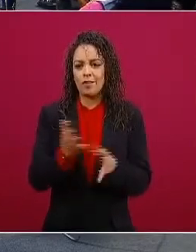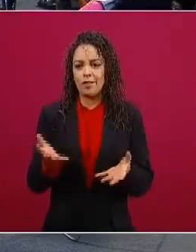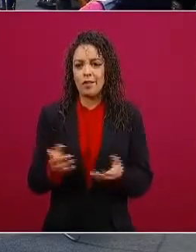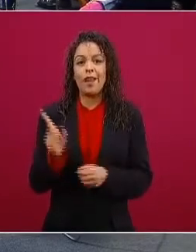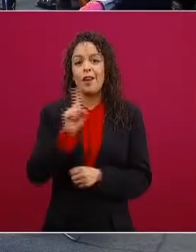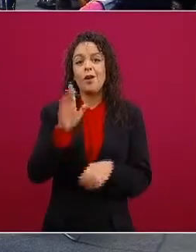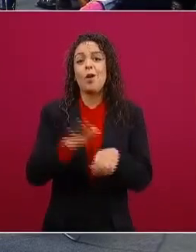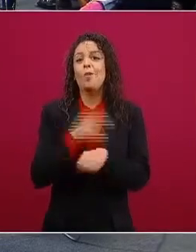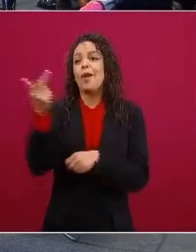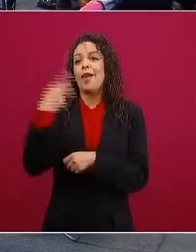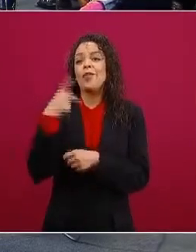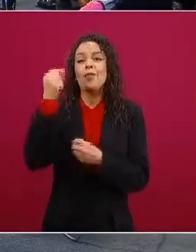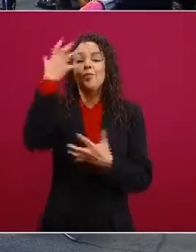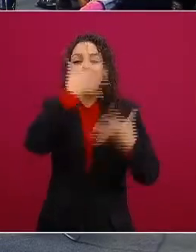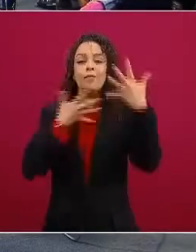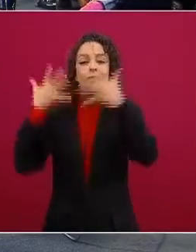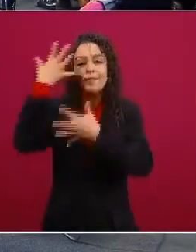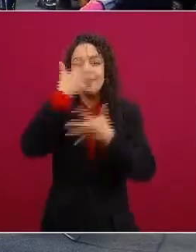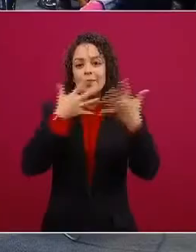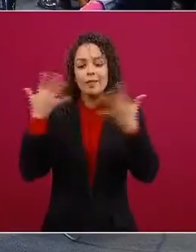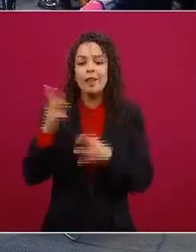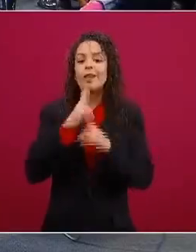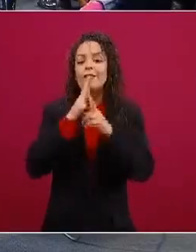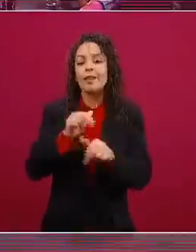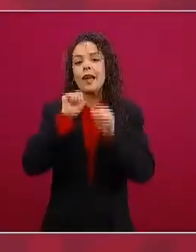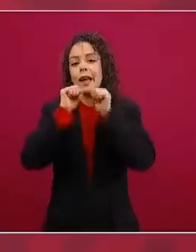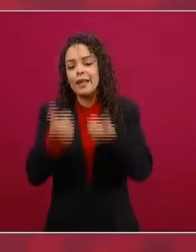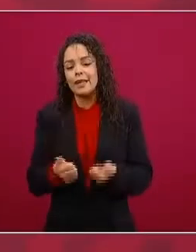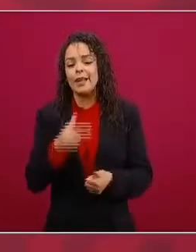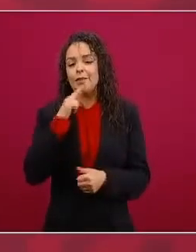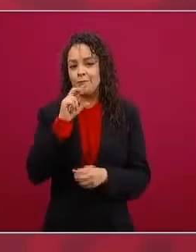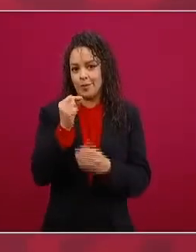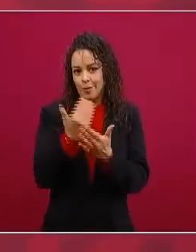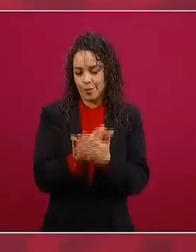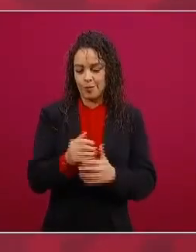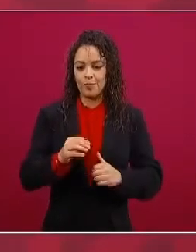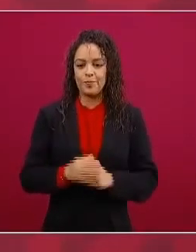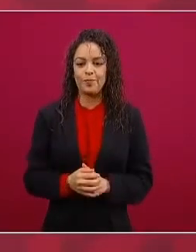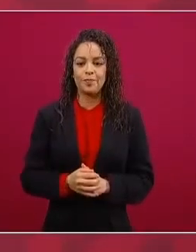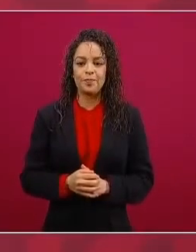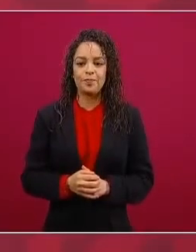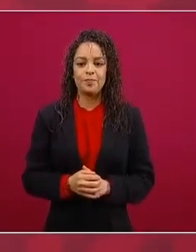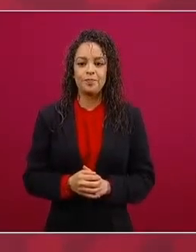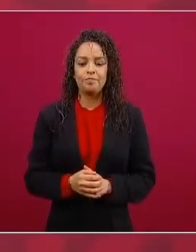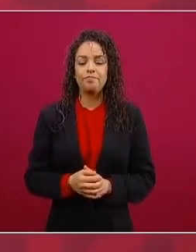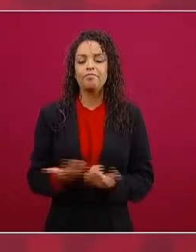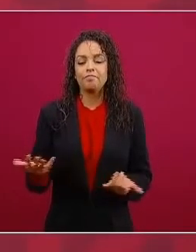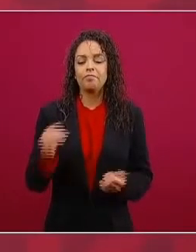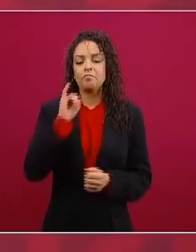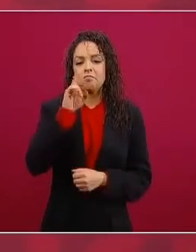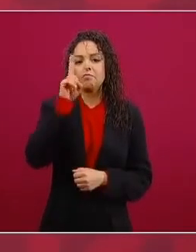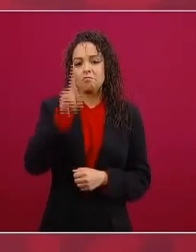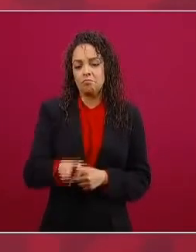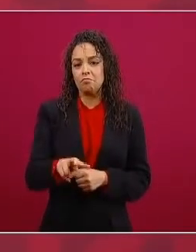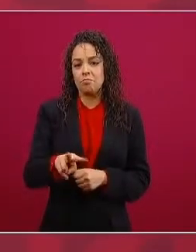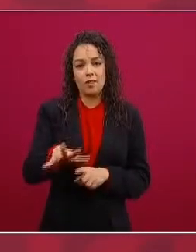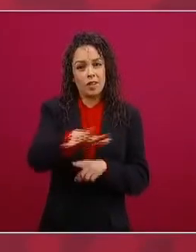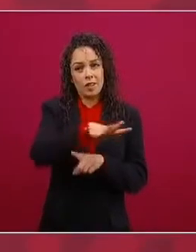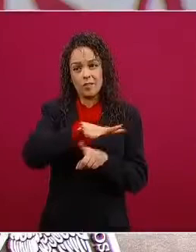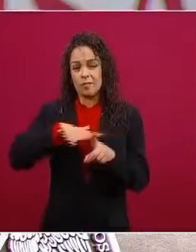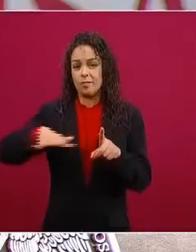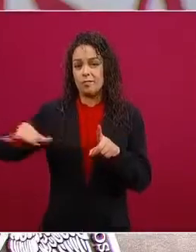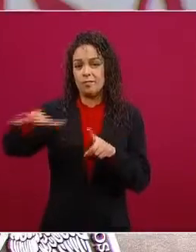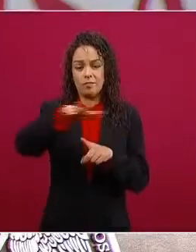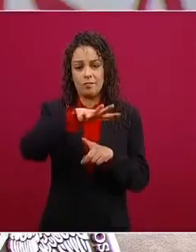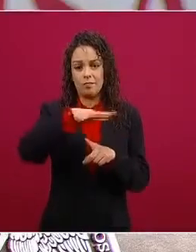mí y ni una ni otra si mire sí en general en todos los medios hay